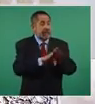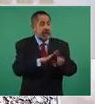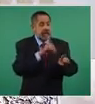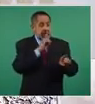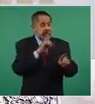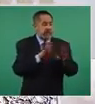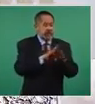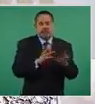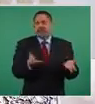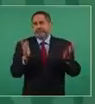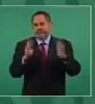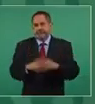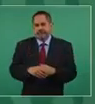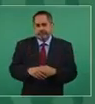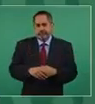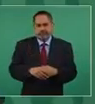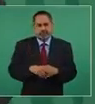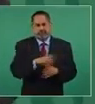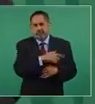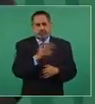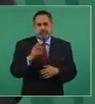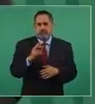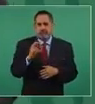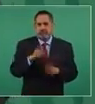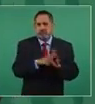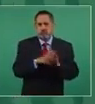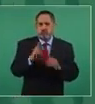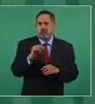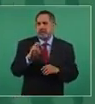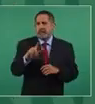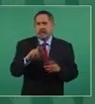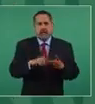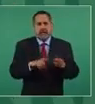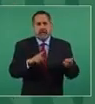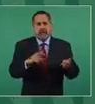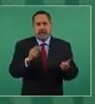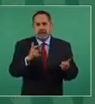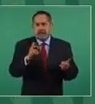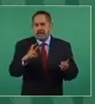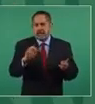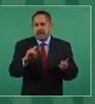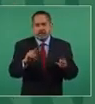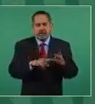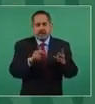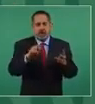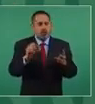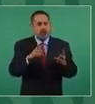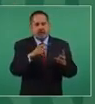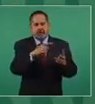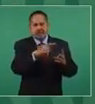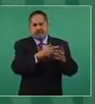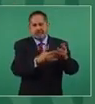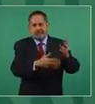pues el Universal, Aguilar Camín, Krause,